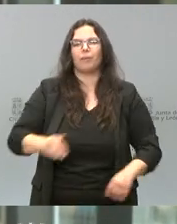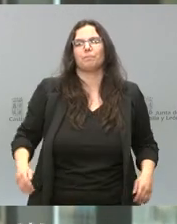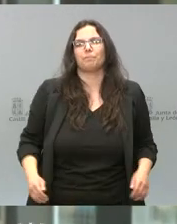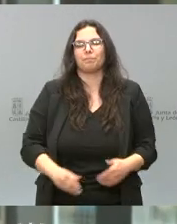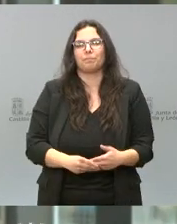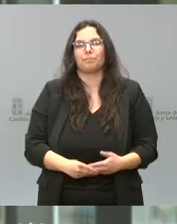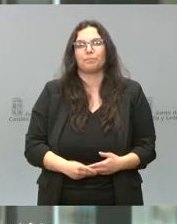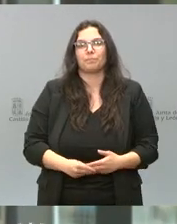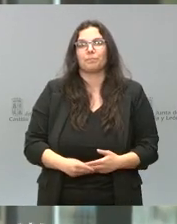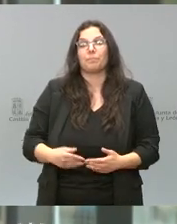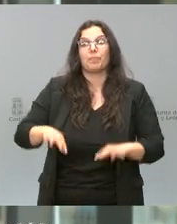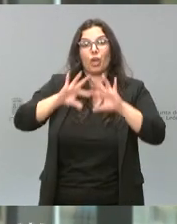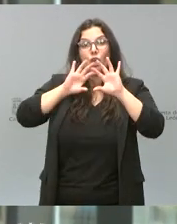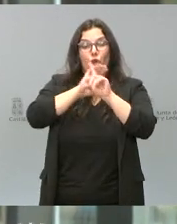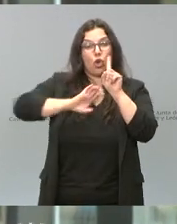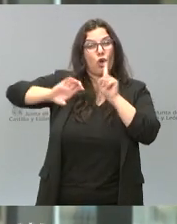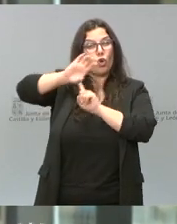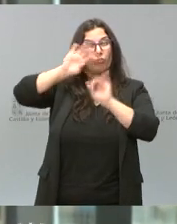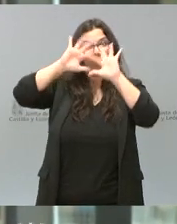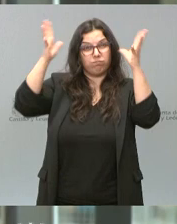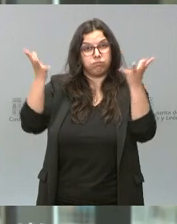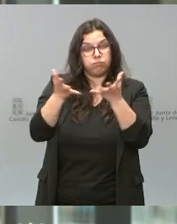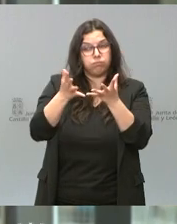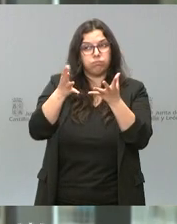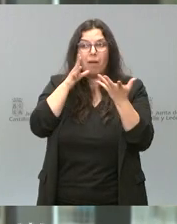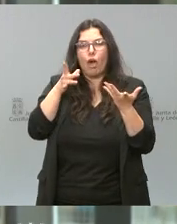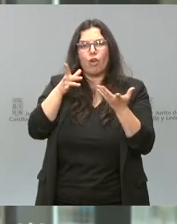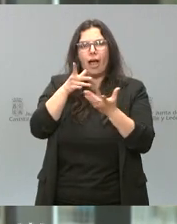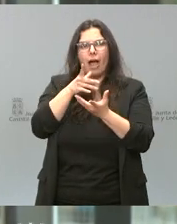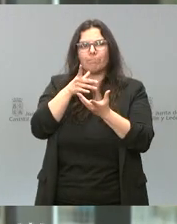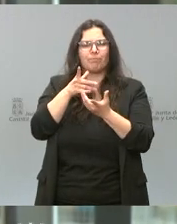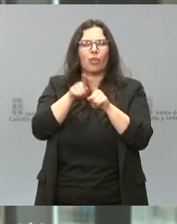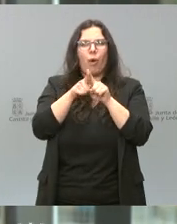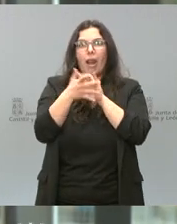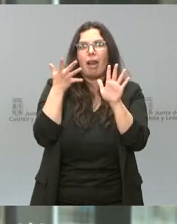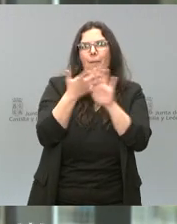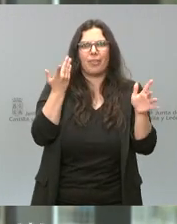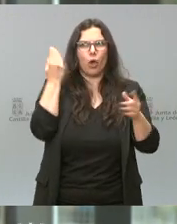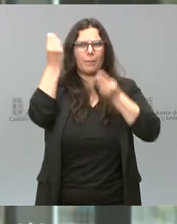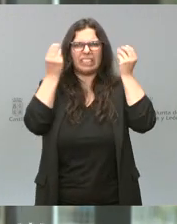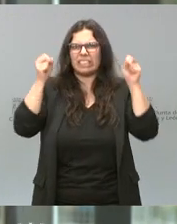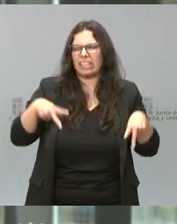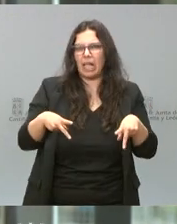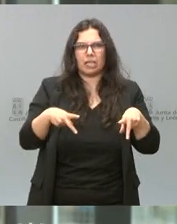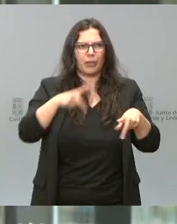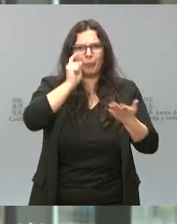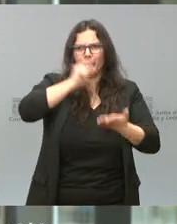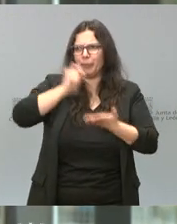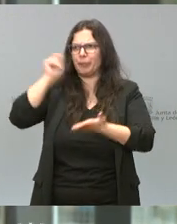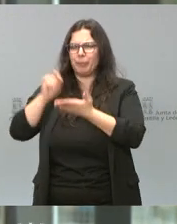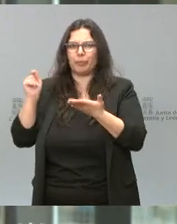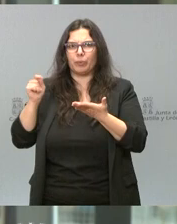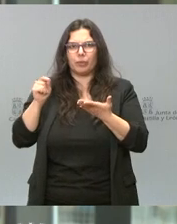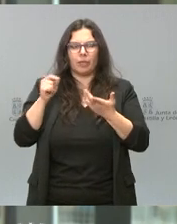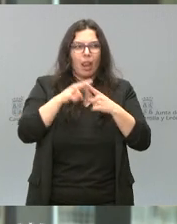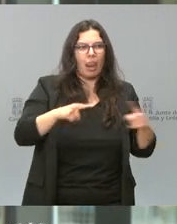Vinimos de un contexto global en que lo que prima es el clic rápido, la falta de reflexión, lo efímero frente a lo que